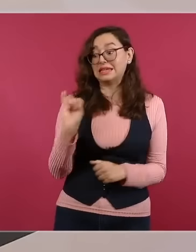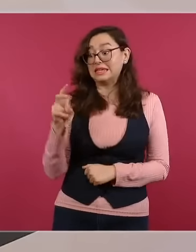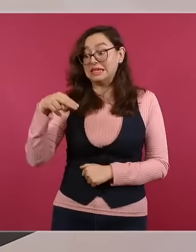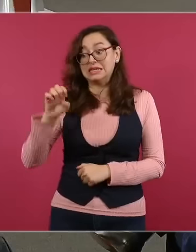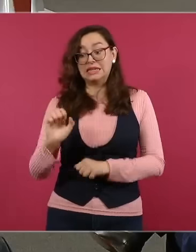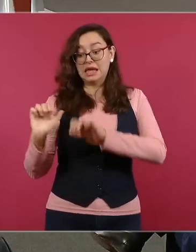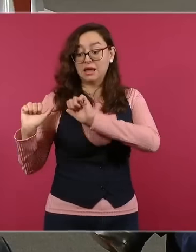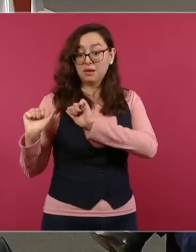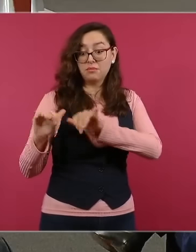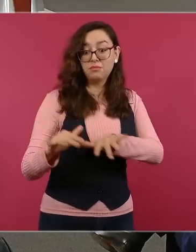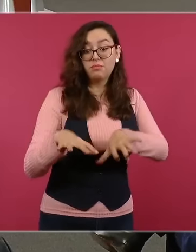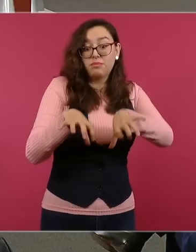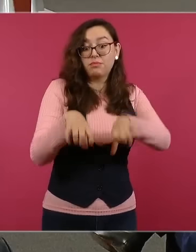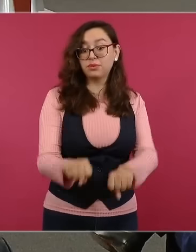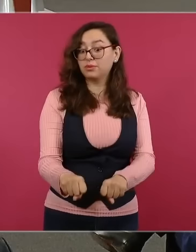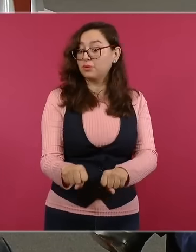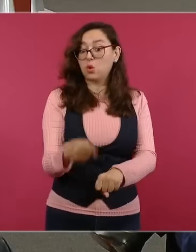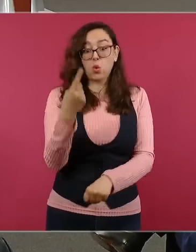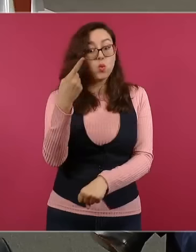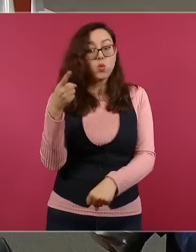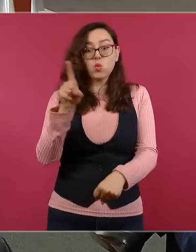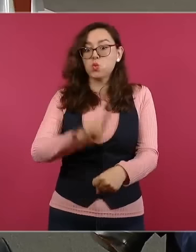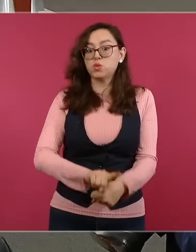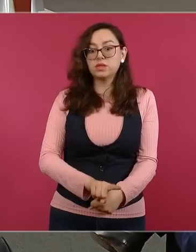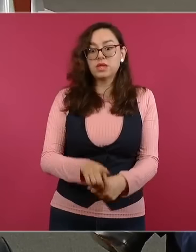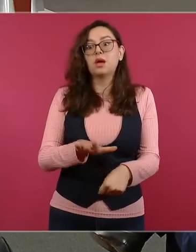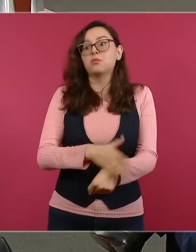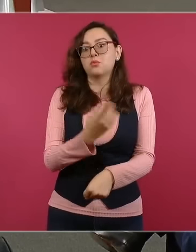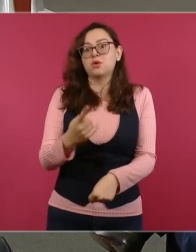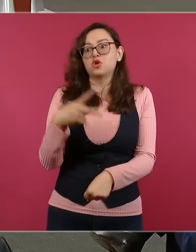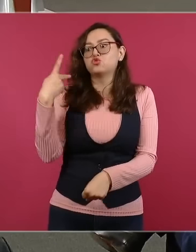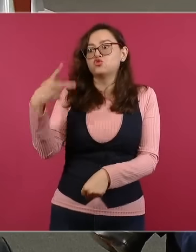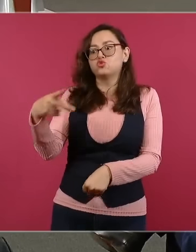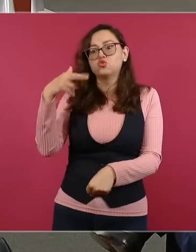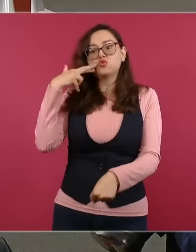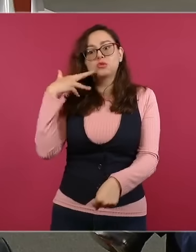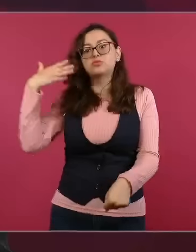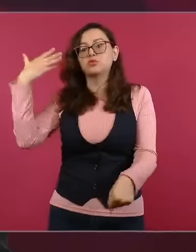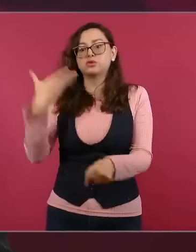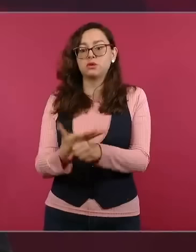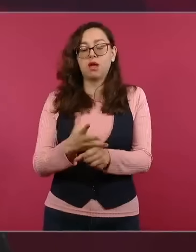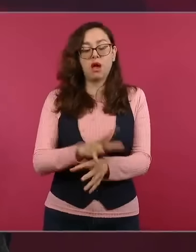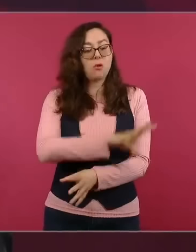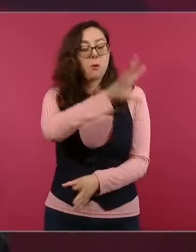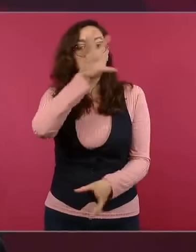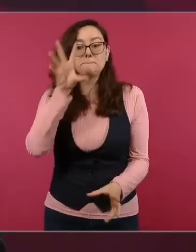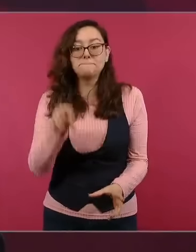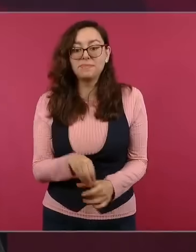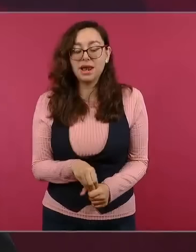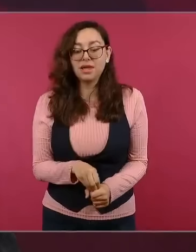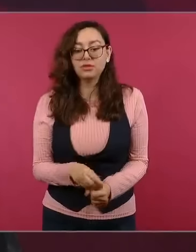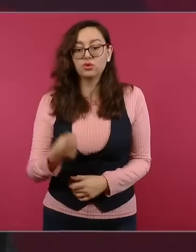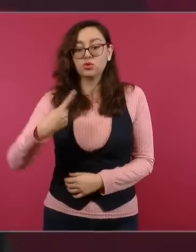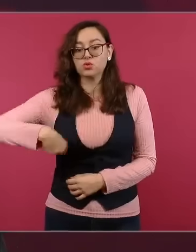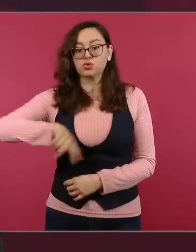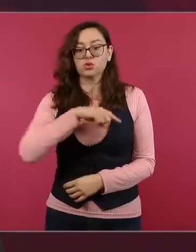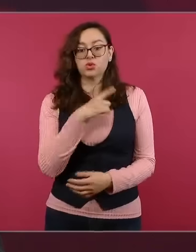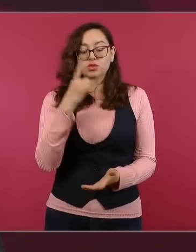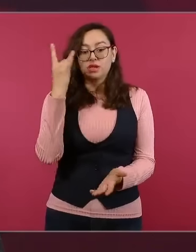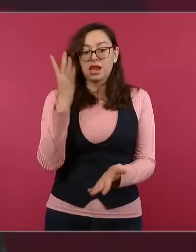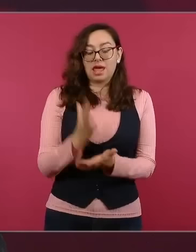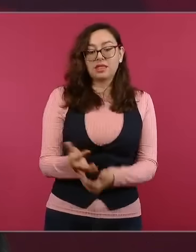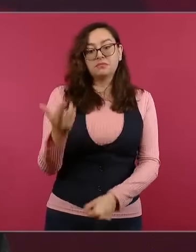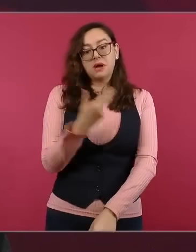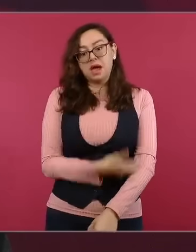parte del proceso que es total responsabilidad del INE, solamente facilitamos e informamos a nuestros